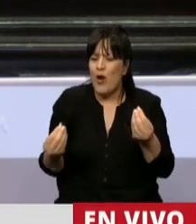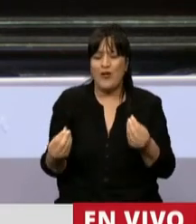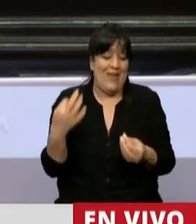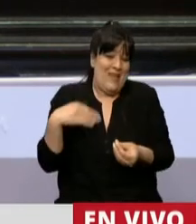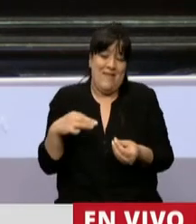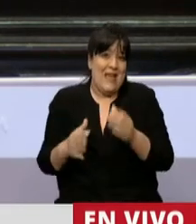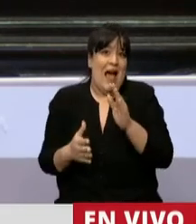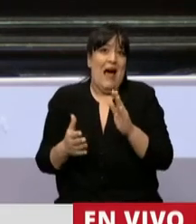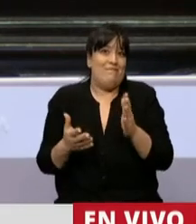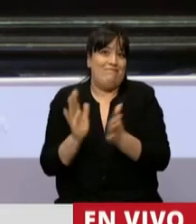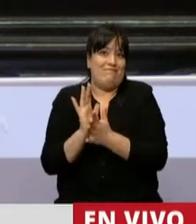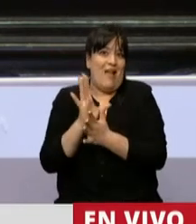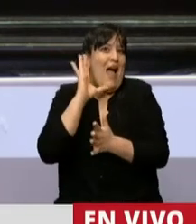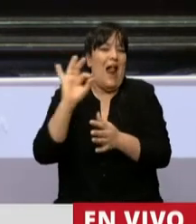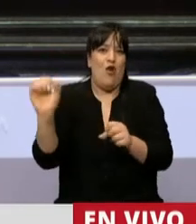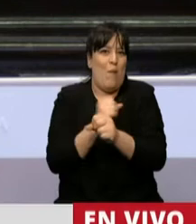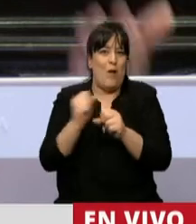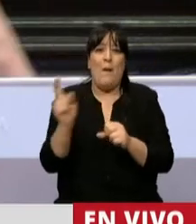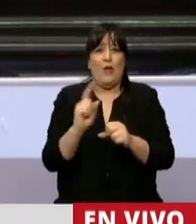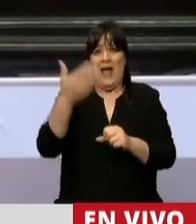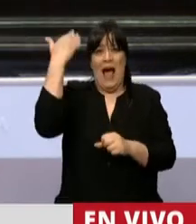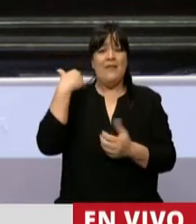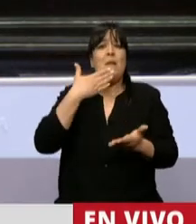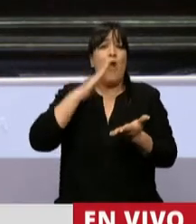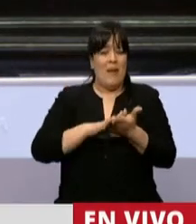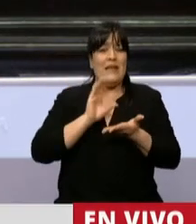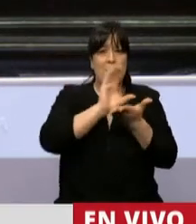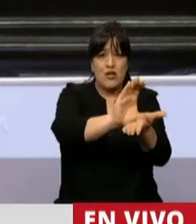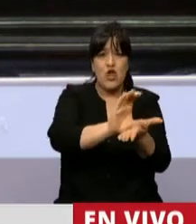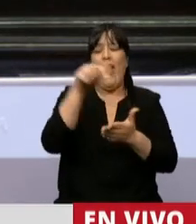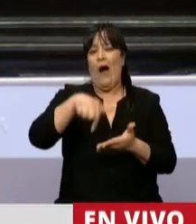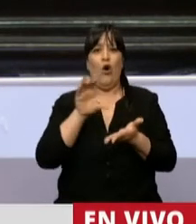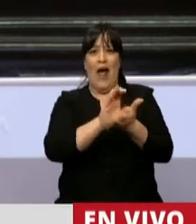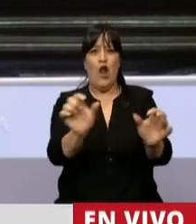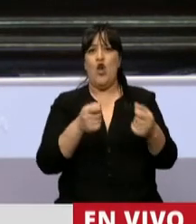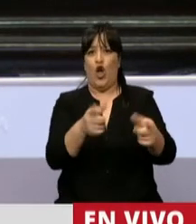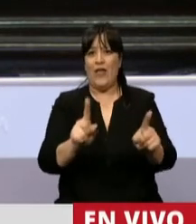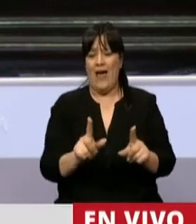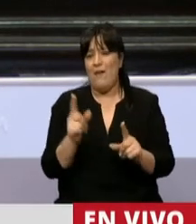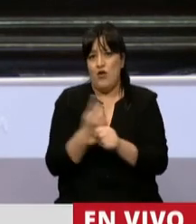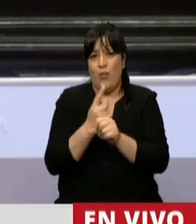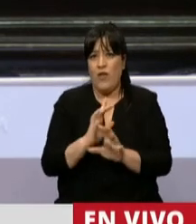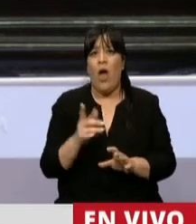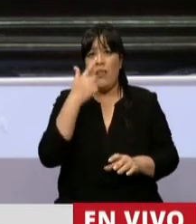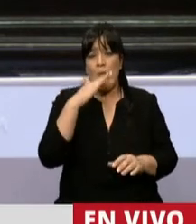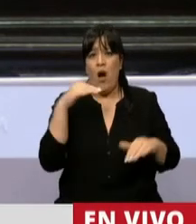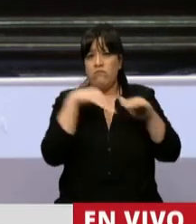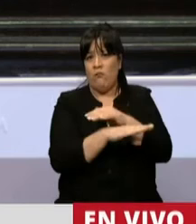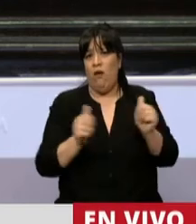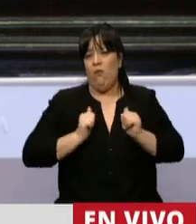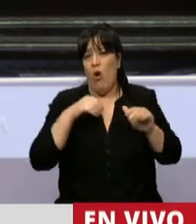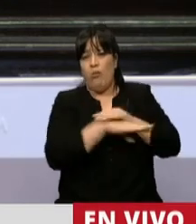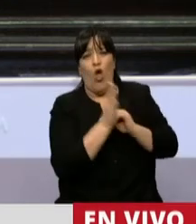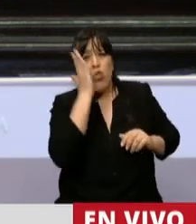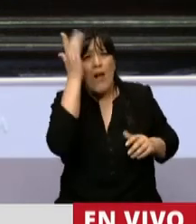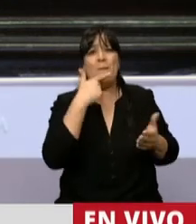que salir, porque no podíamos decirle a un sector al que le habíamos prometido inversión que ahora no se la íbamos a dar, lo cajonearon durante meses en el